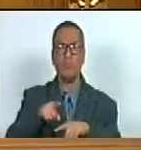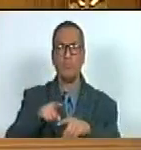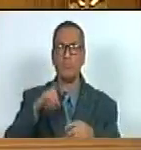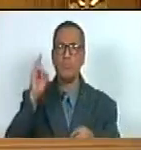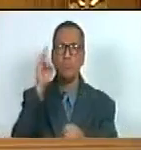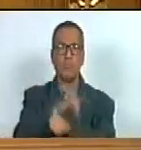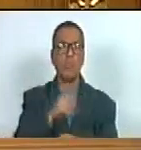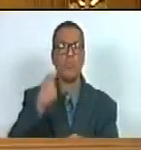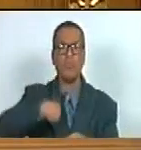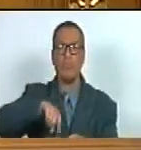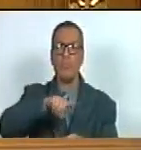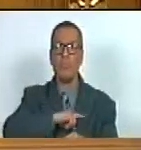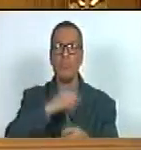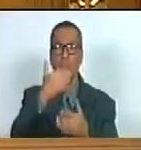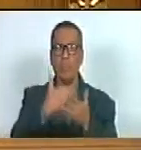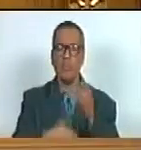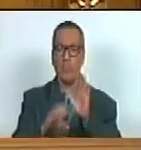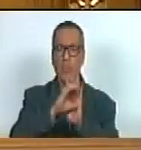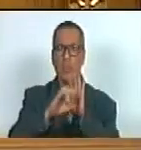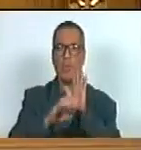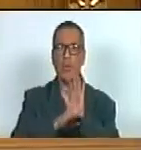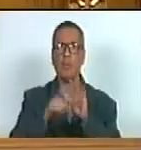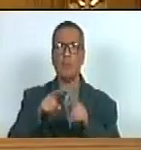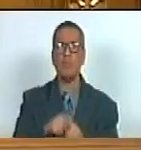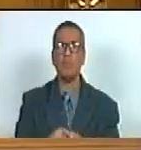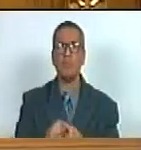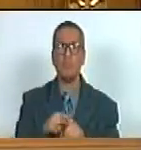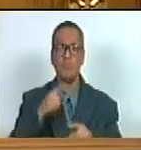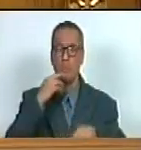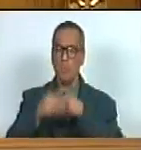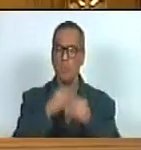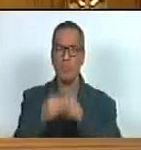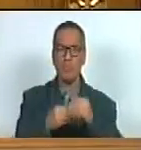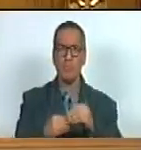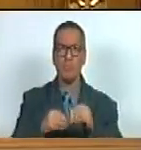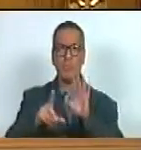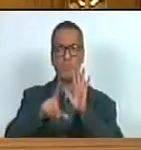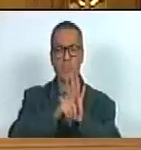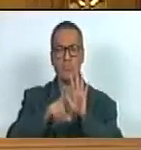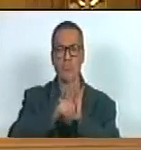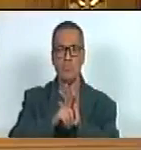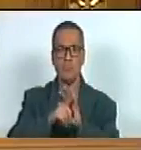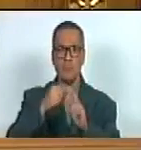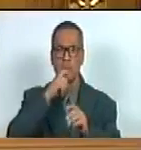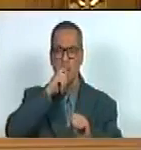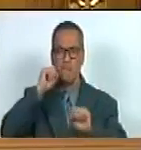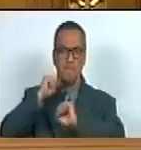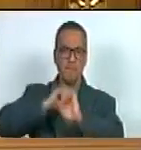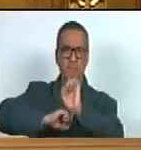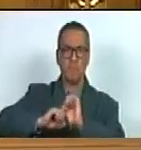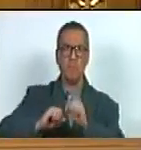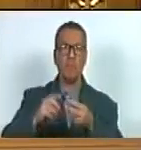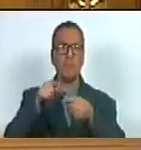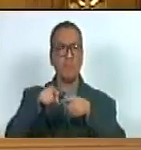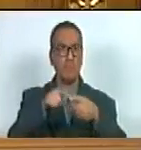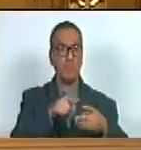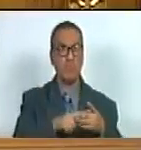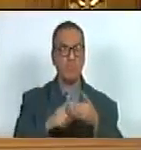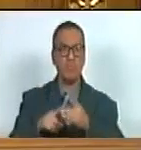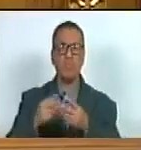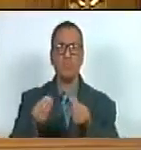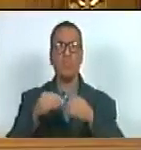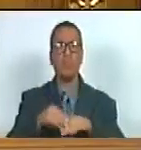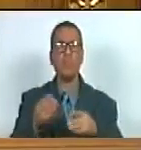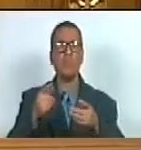nuestra carta magna hay que aplicar la ley contra el odio por la convivencia pacífica y la